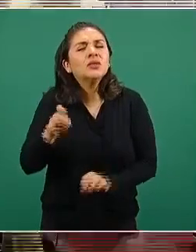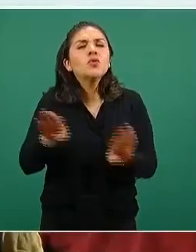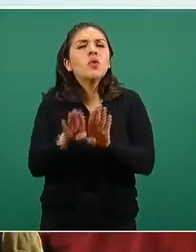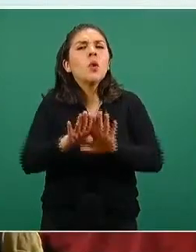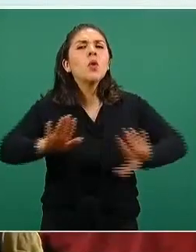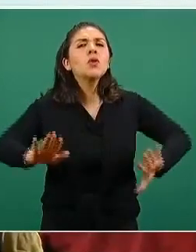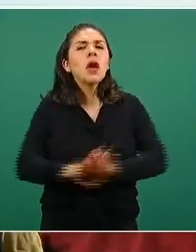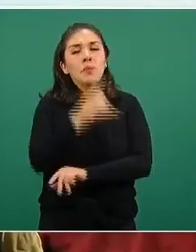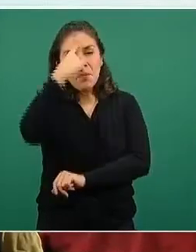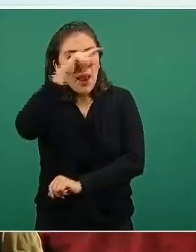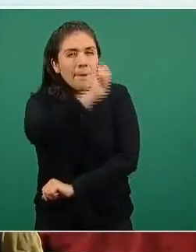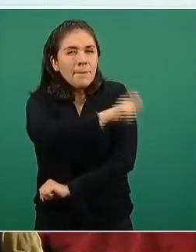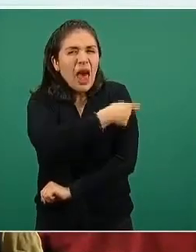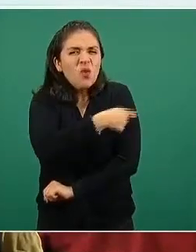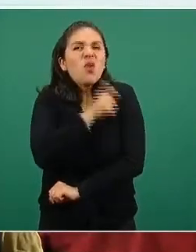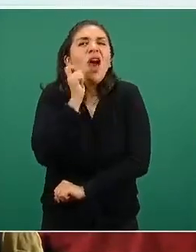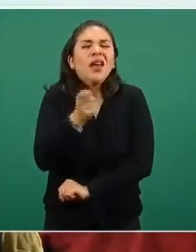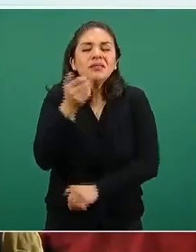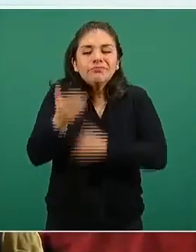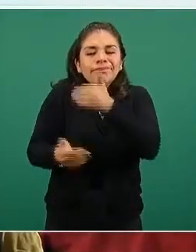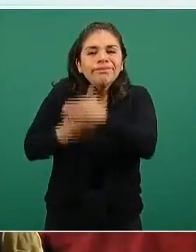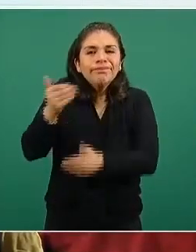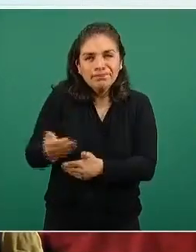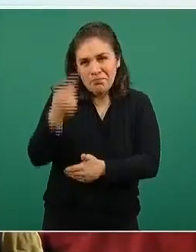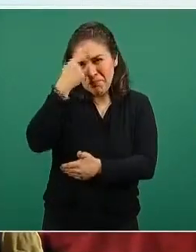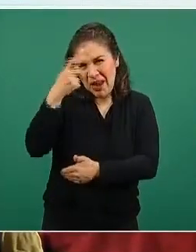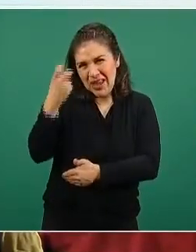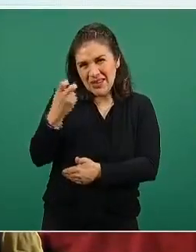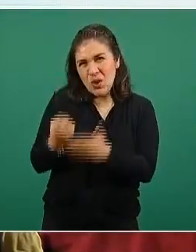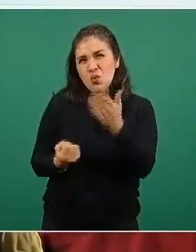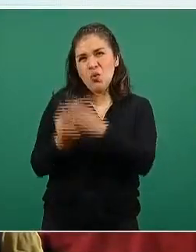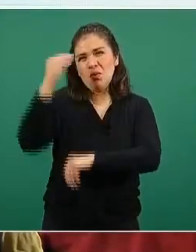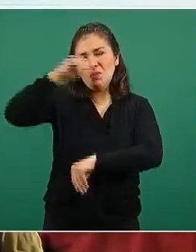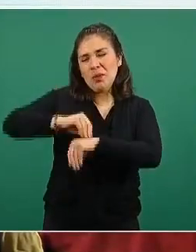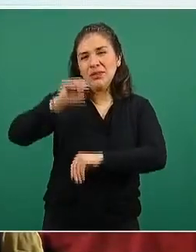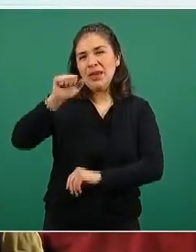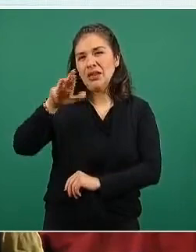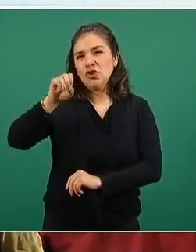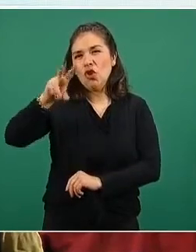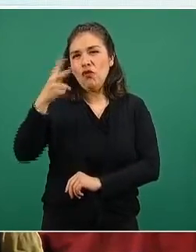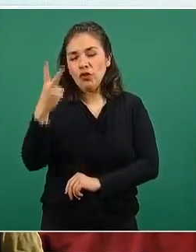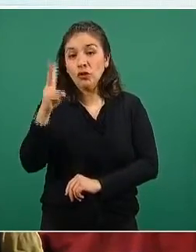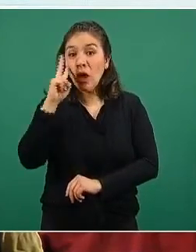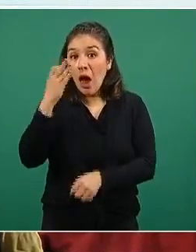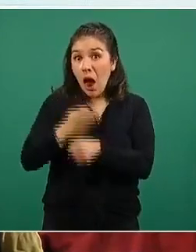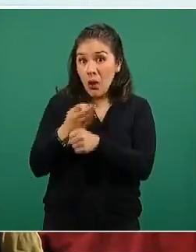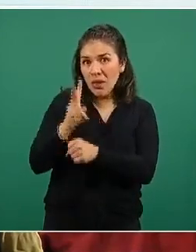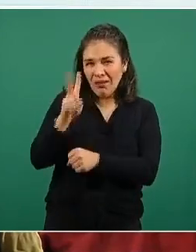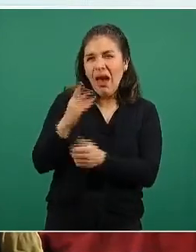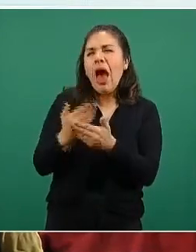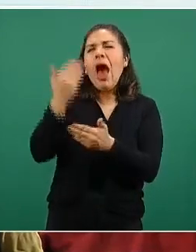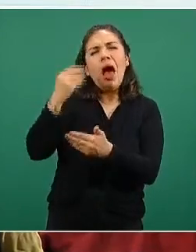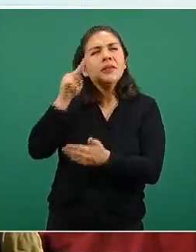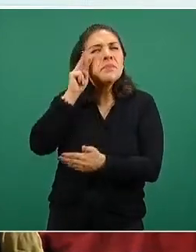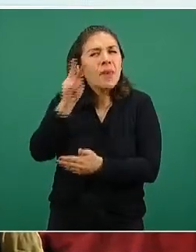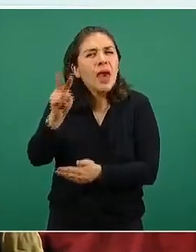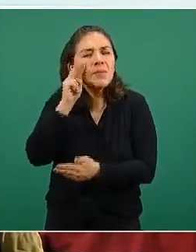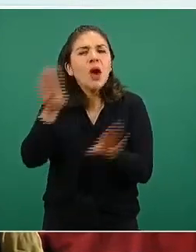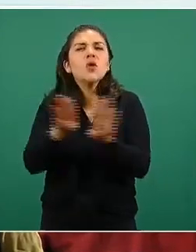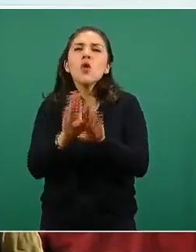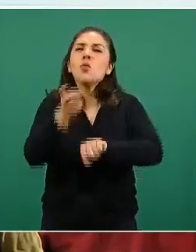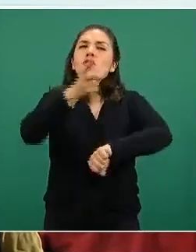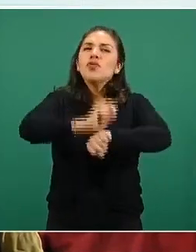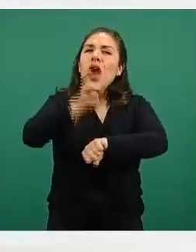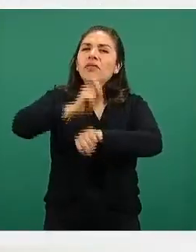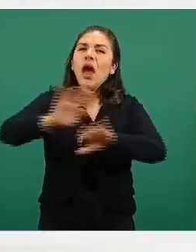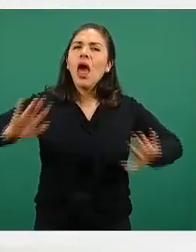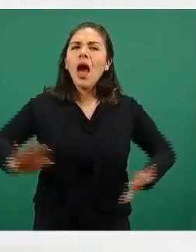de la vacunación contra el virus SARS-CoV-2 que produce COVID-19. En esta gráfica ustedes han podido apreciar el avance diario